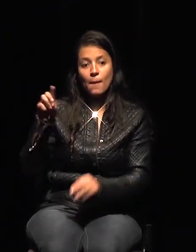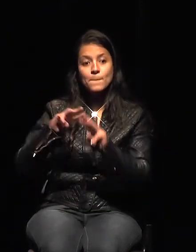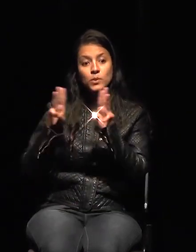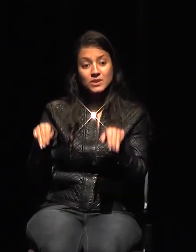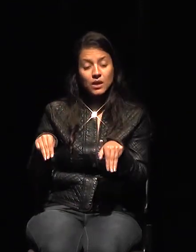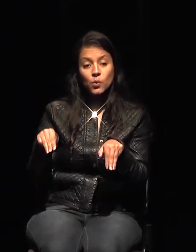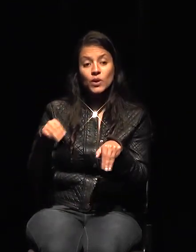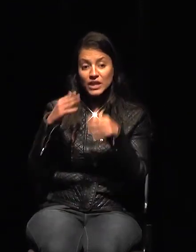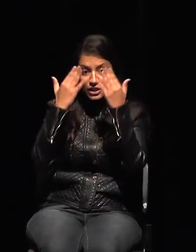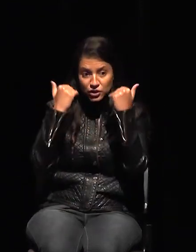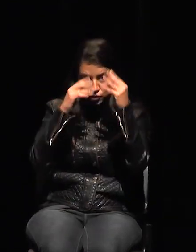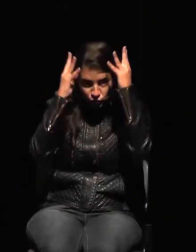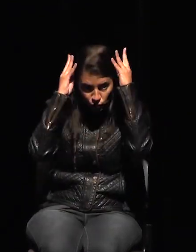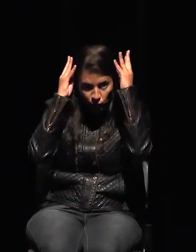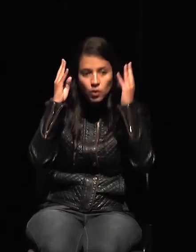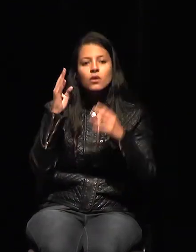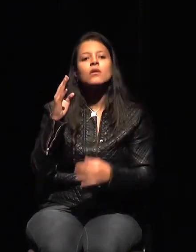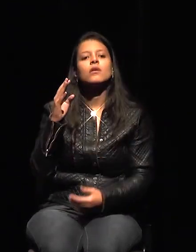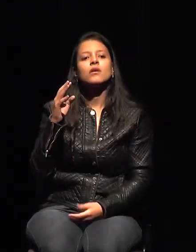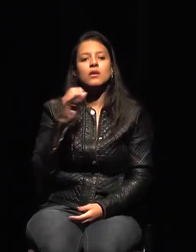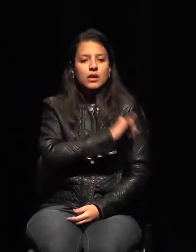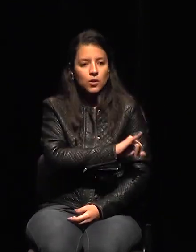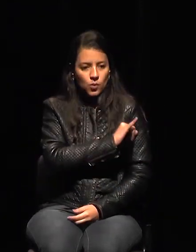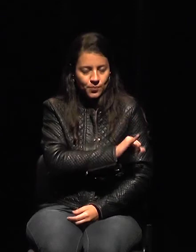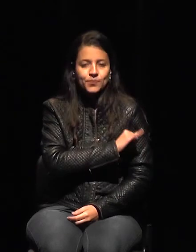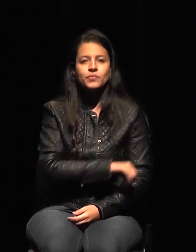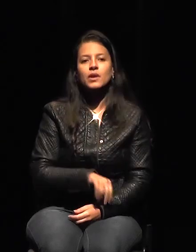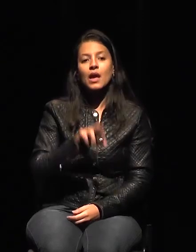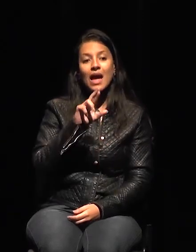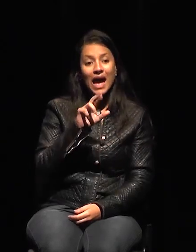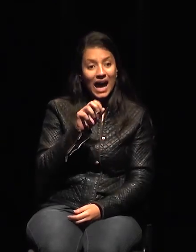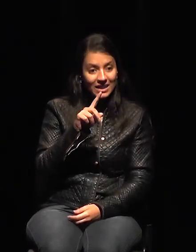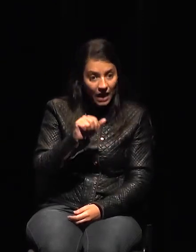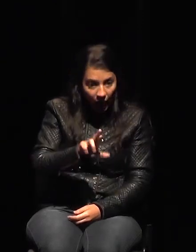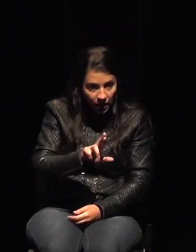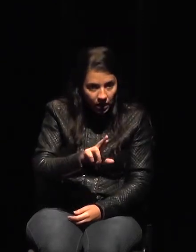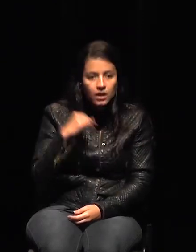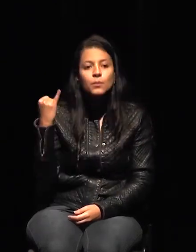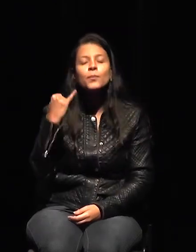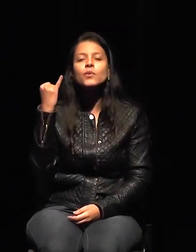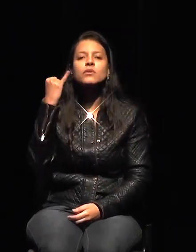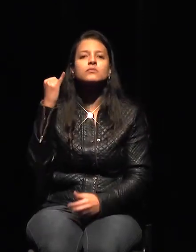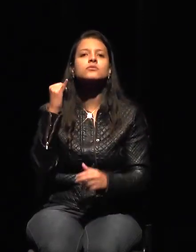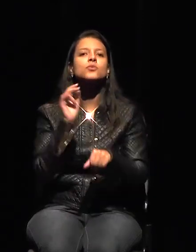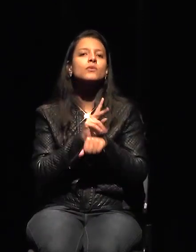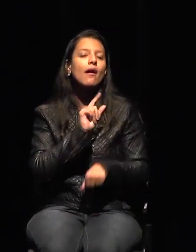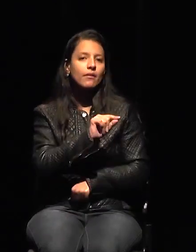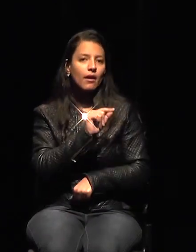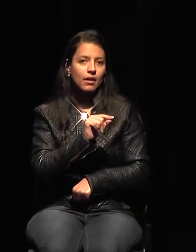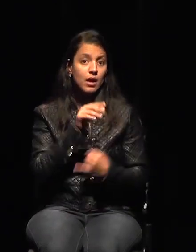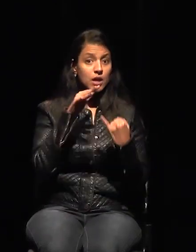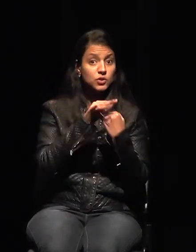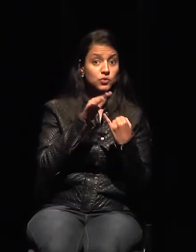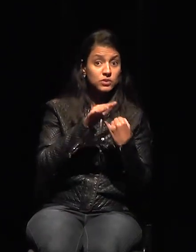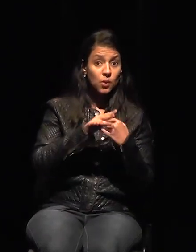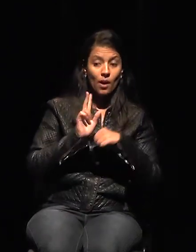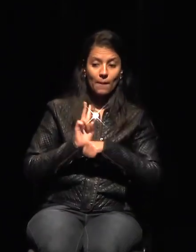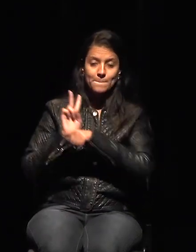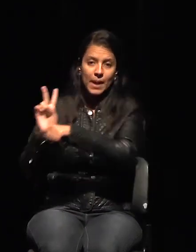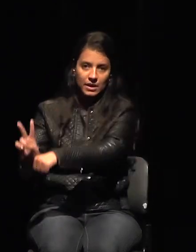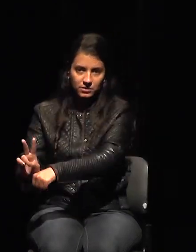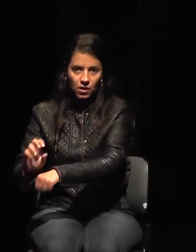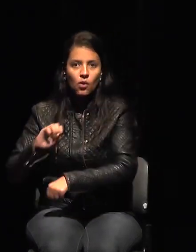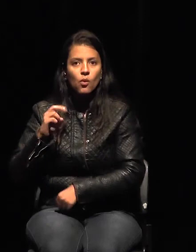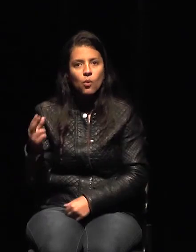¿Quién se encarga de la institución que presta el acervo o la institución que lo solicita? Hay normas